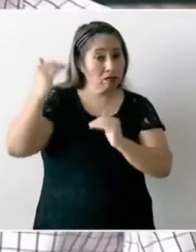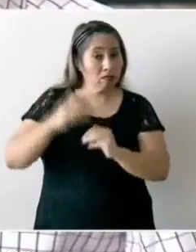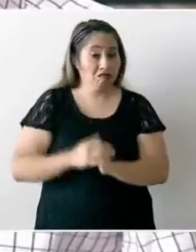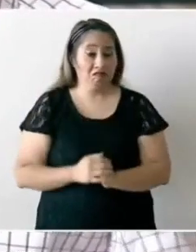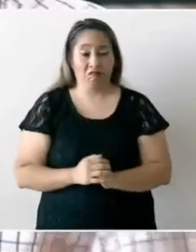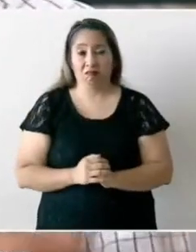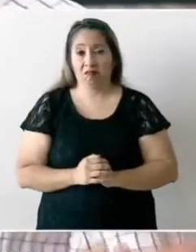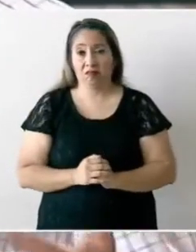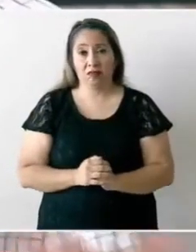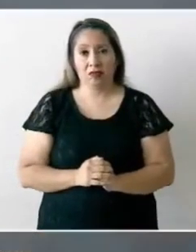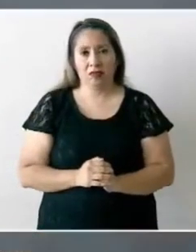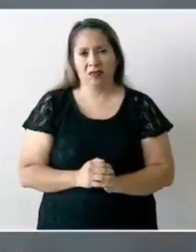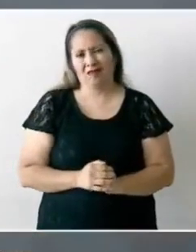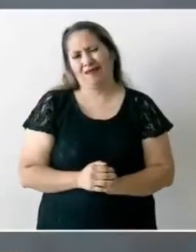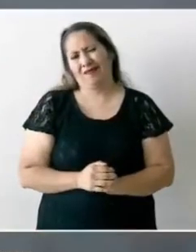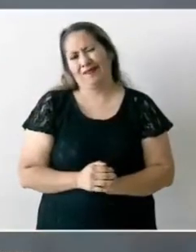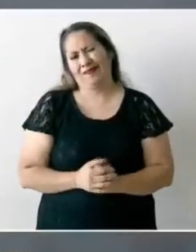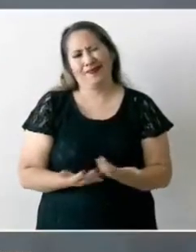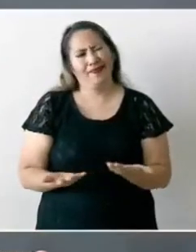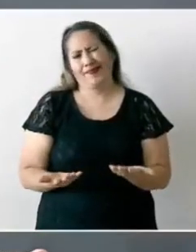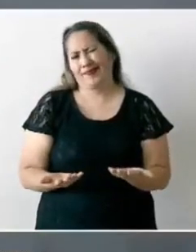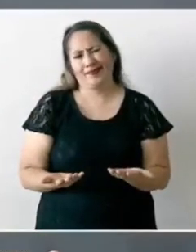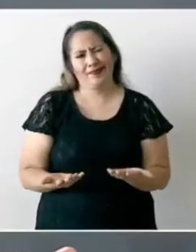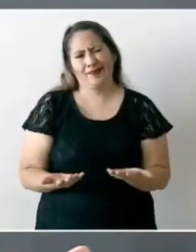No me estoy chupando el dedo.